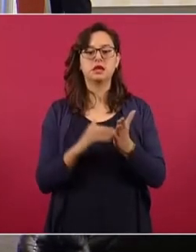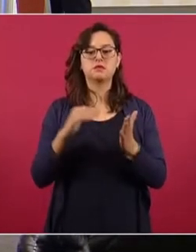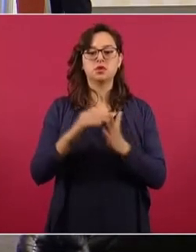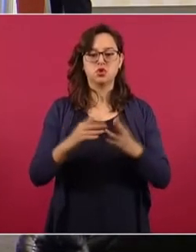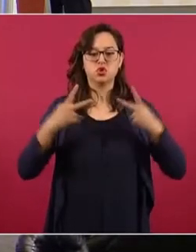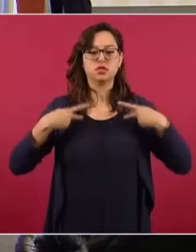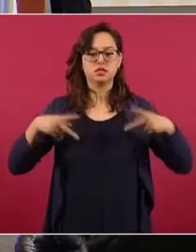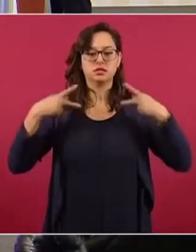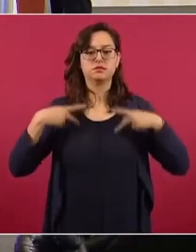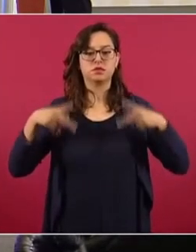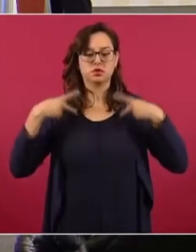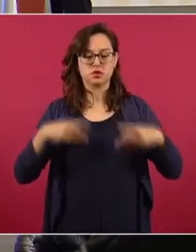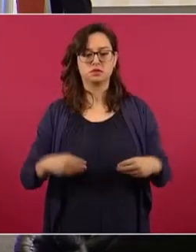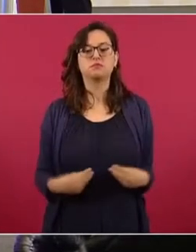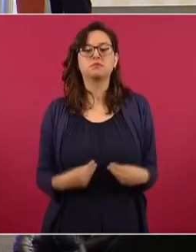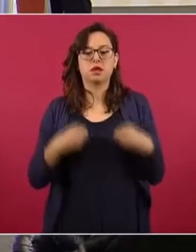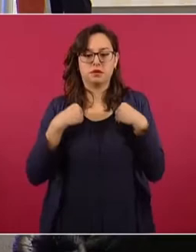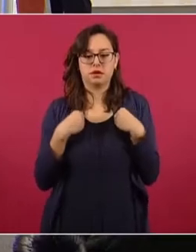Así está,